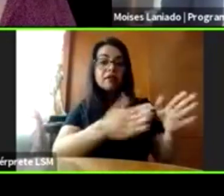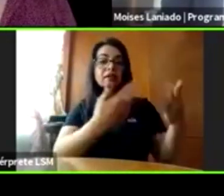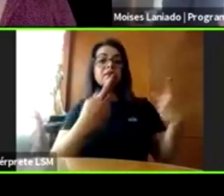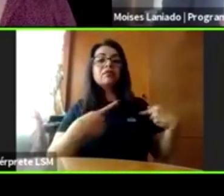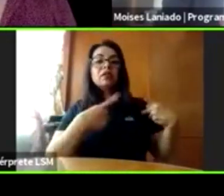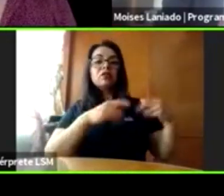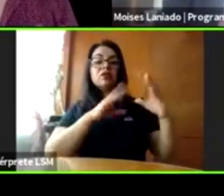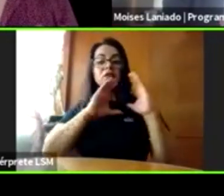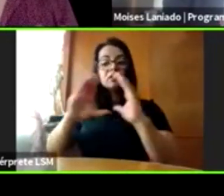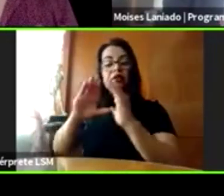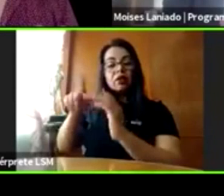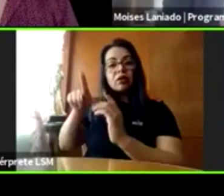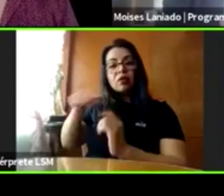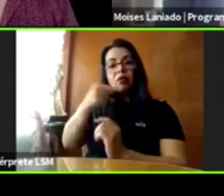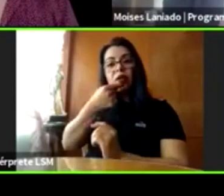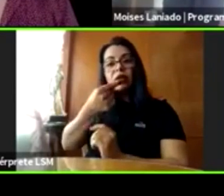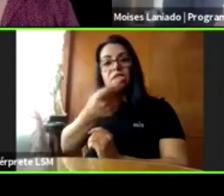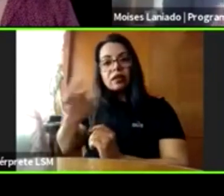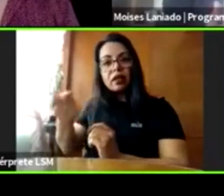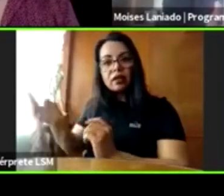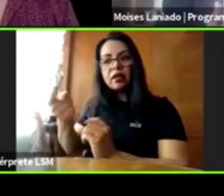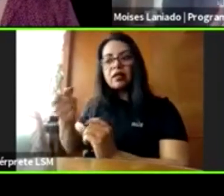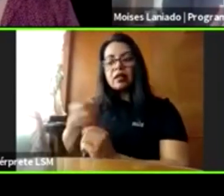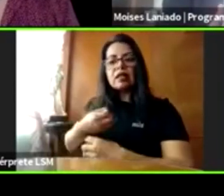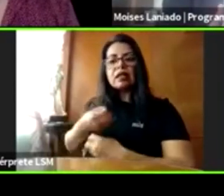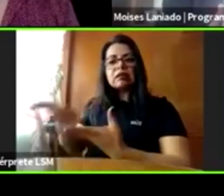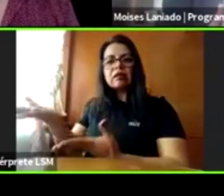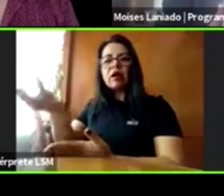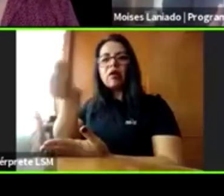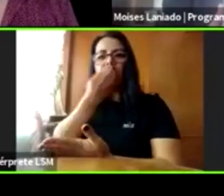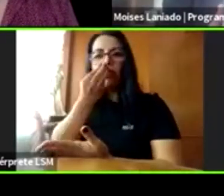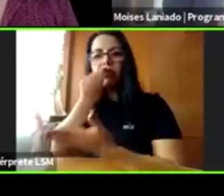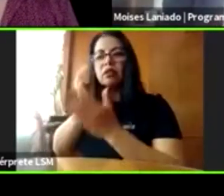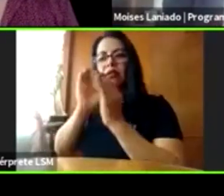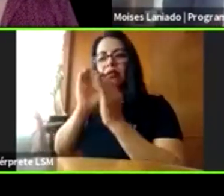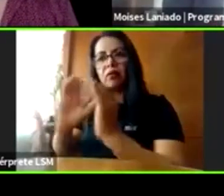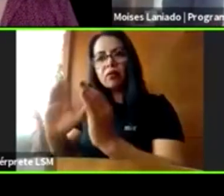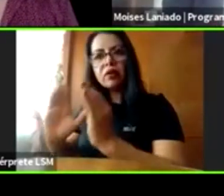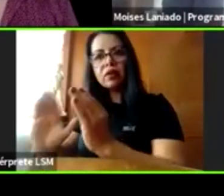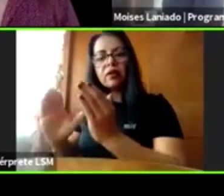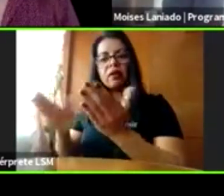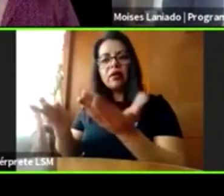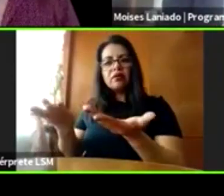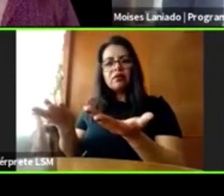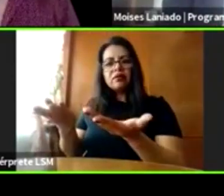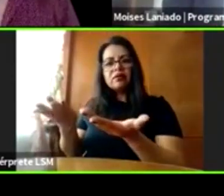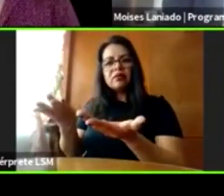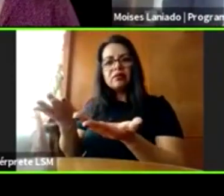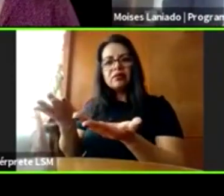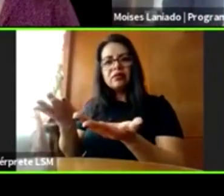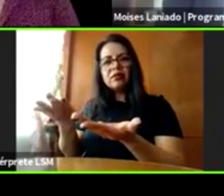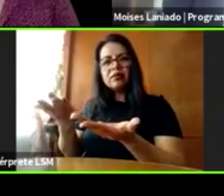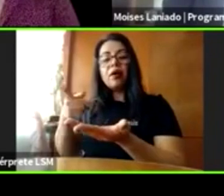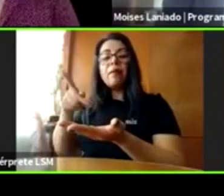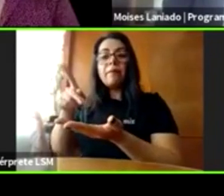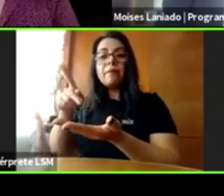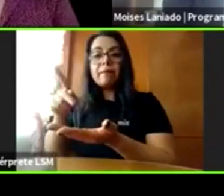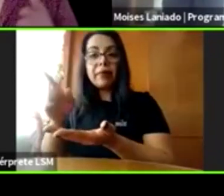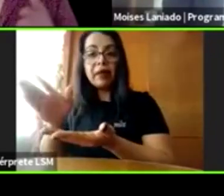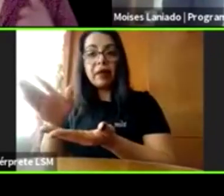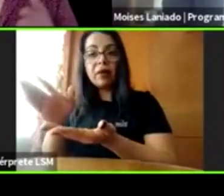educación, comida, cuidado. y por otro lado también